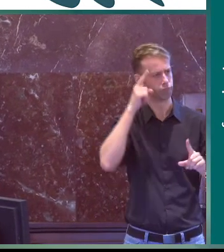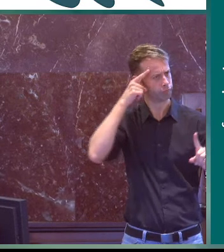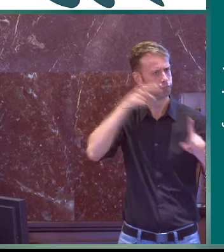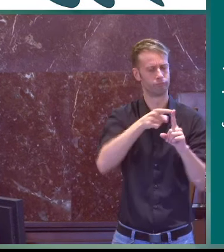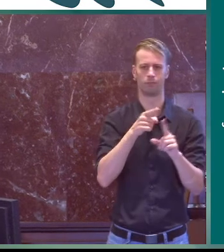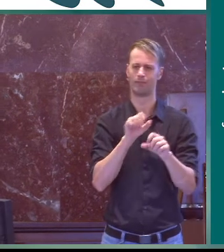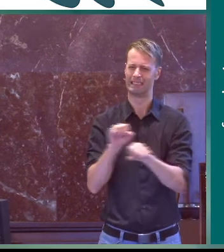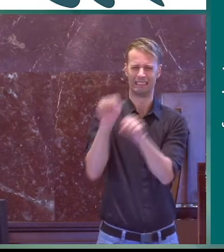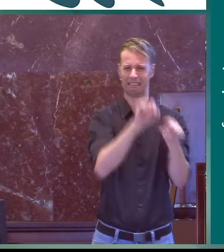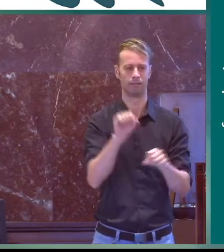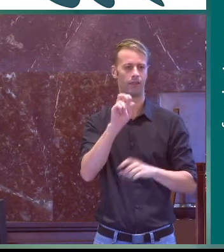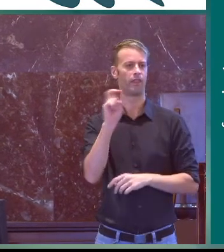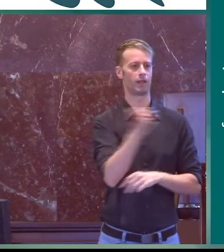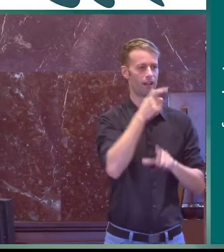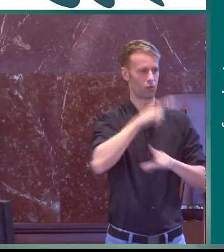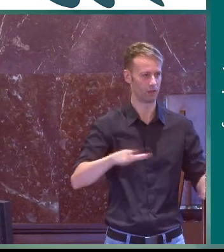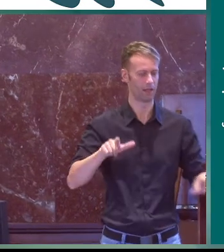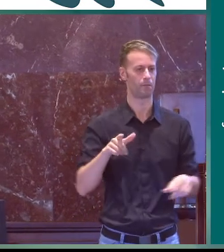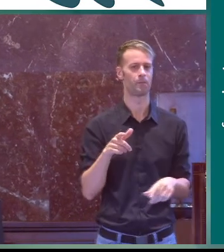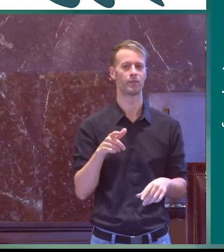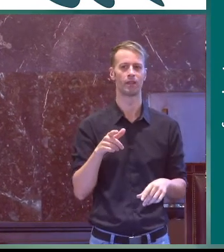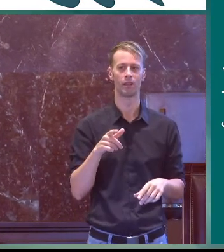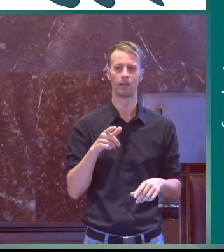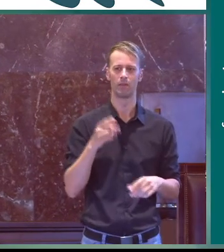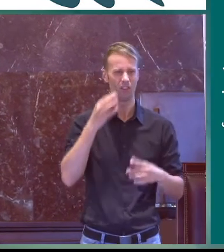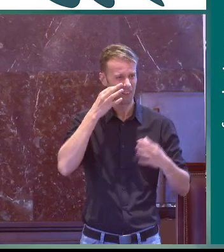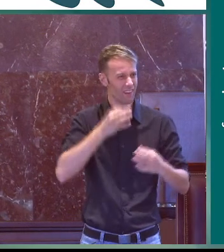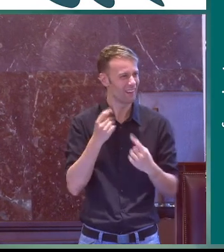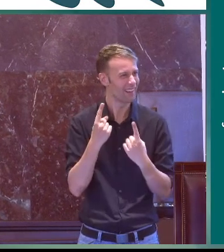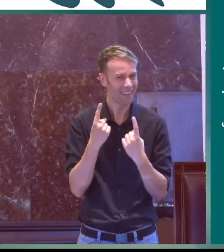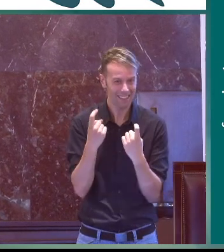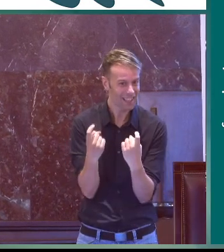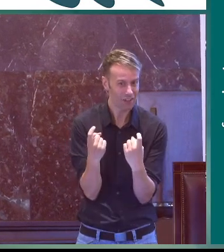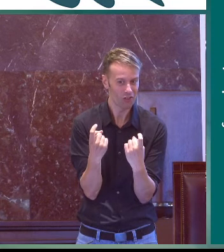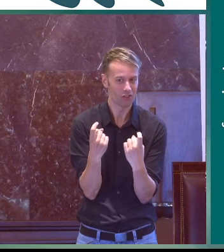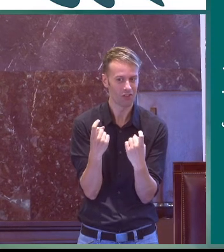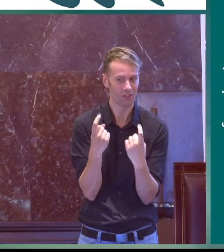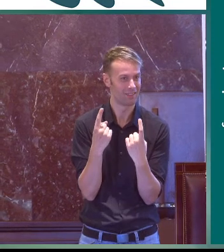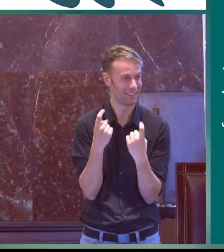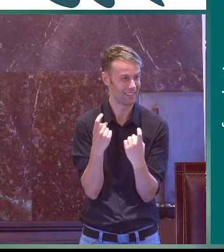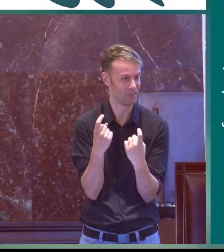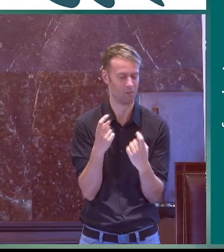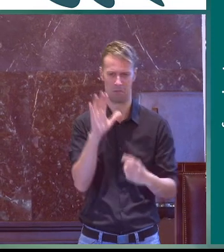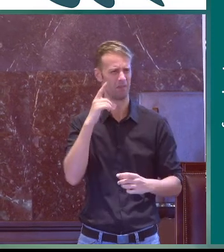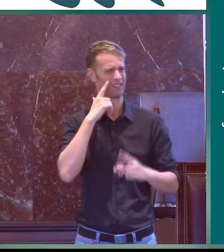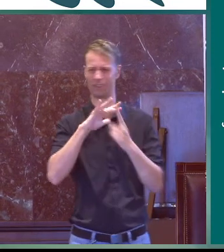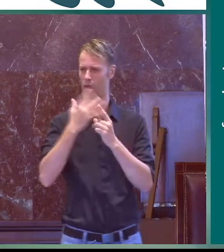la ecolingüística tiene como objetivo la defensa de la diversidad lingüística pero realmente es necesario